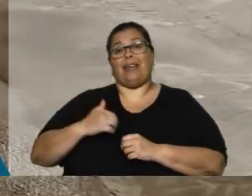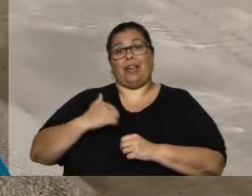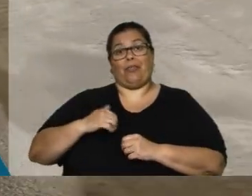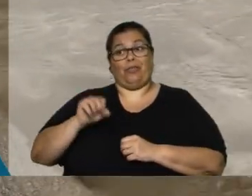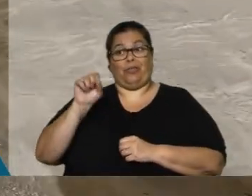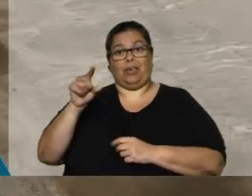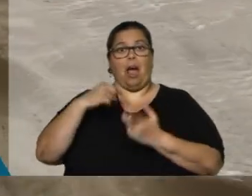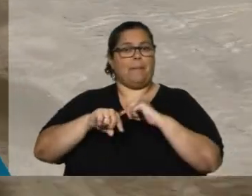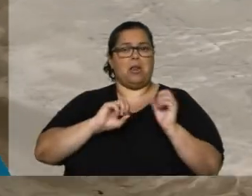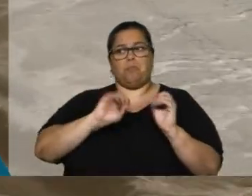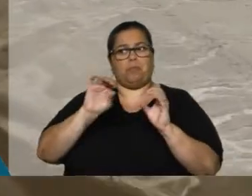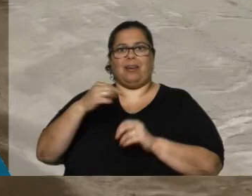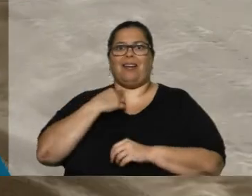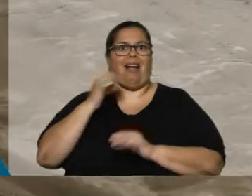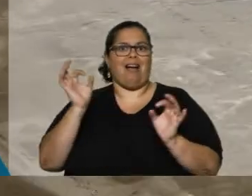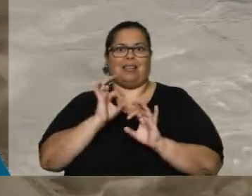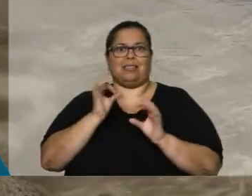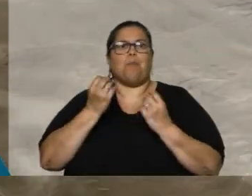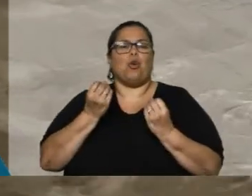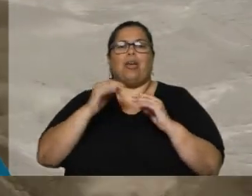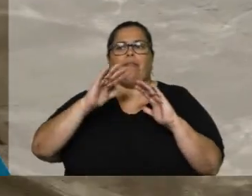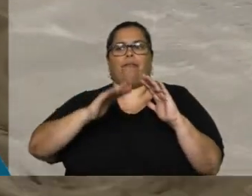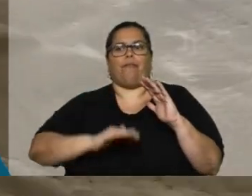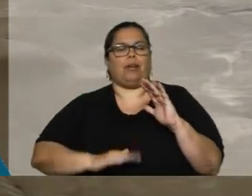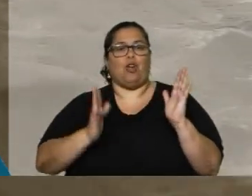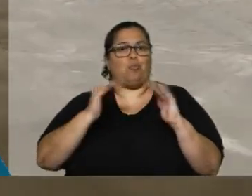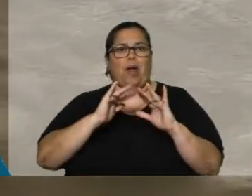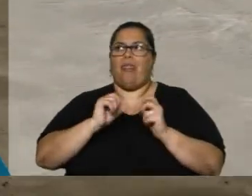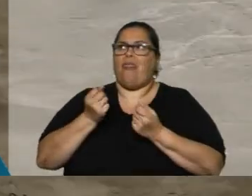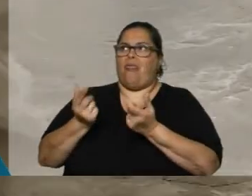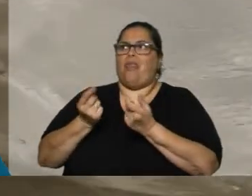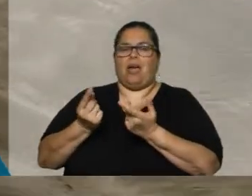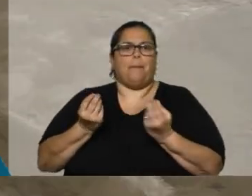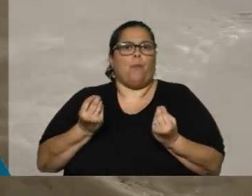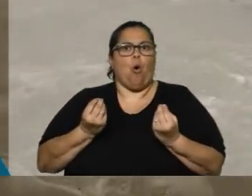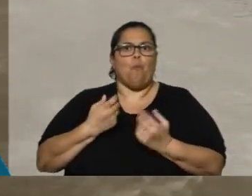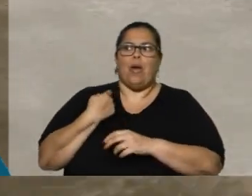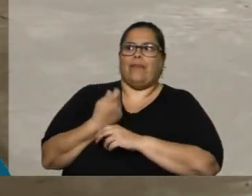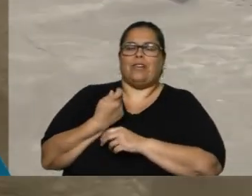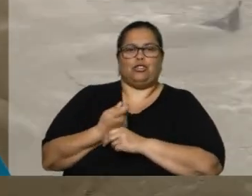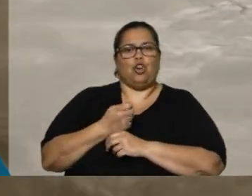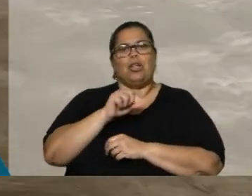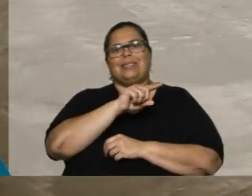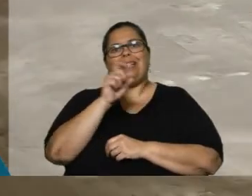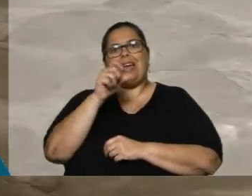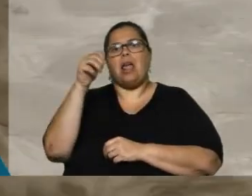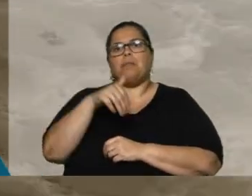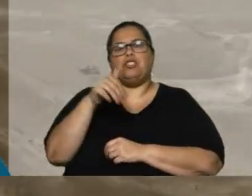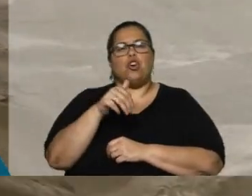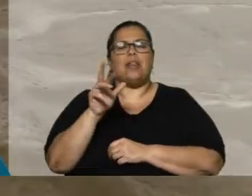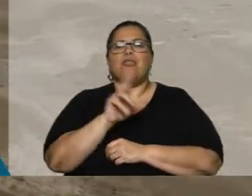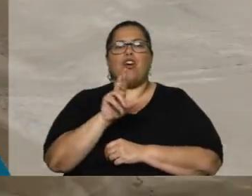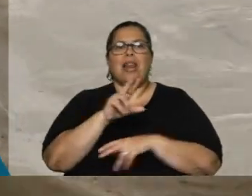gas desde el mes de septiembre debido al descenso de sus reservas y con el fin de aumentarlas está invirtiendo unos 100 millones de dólares de